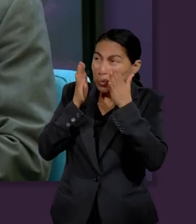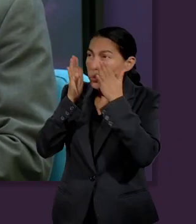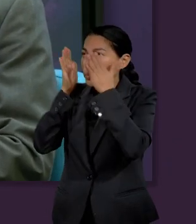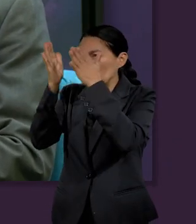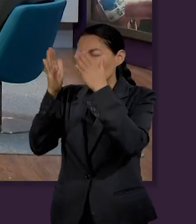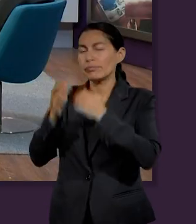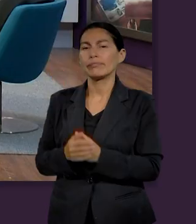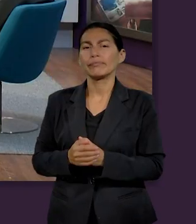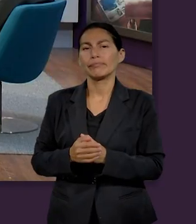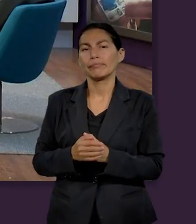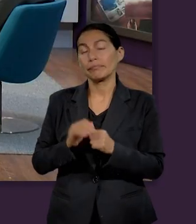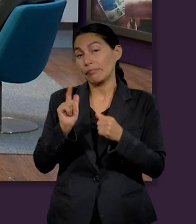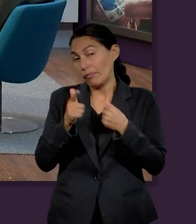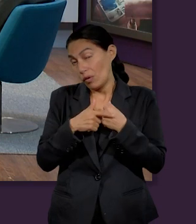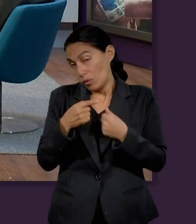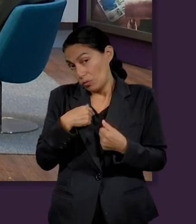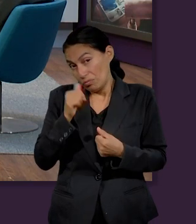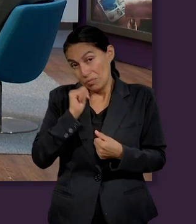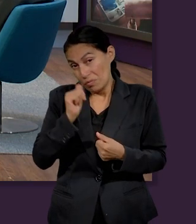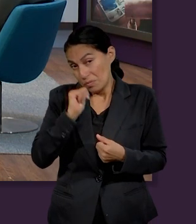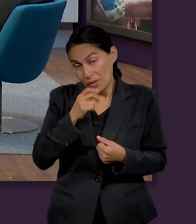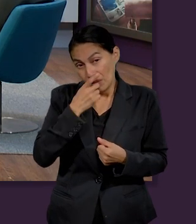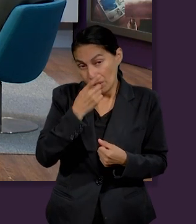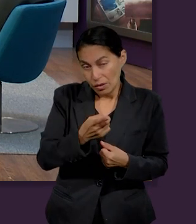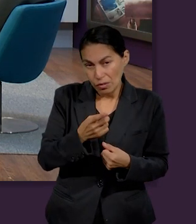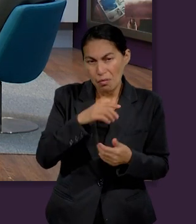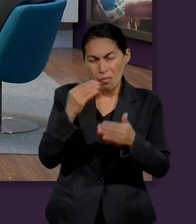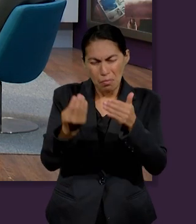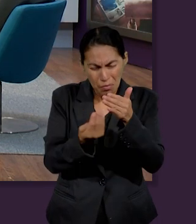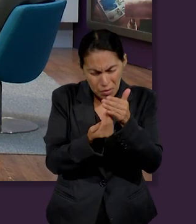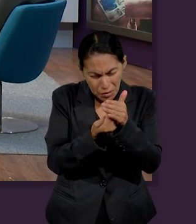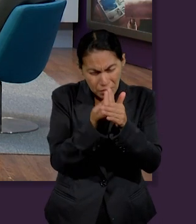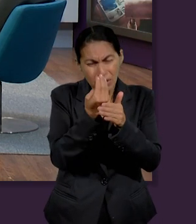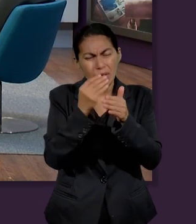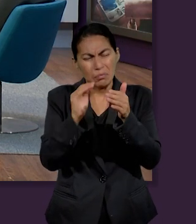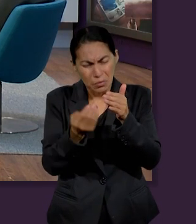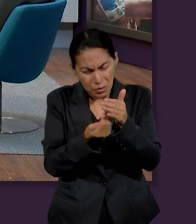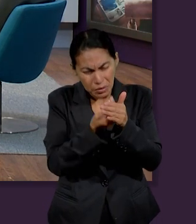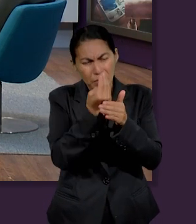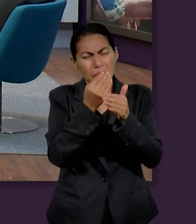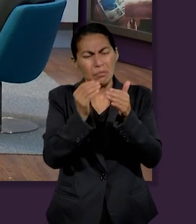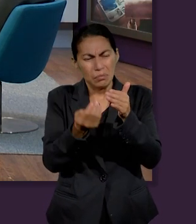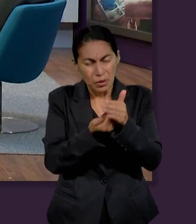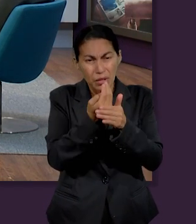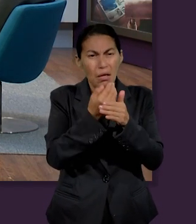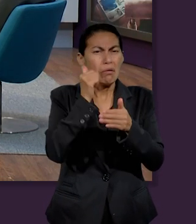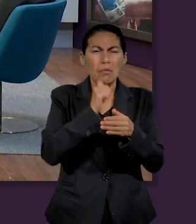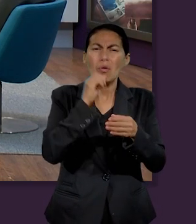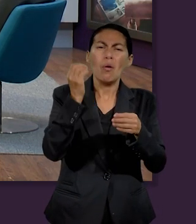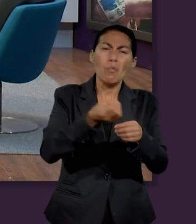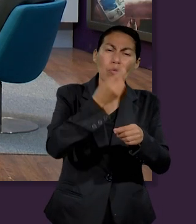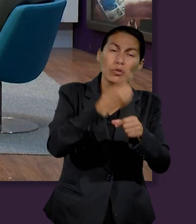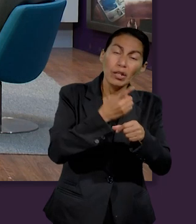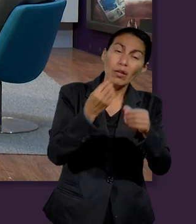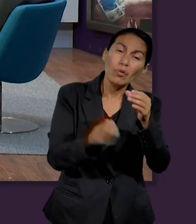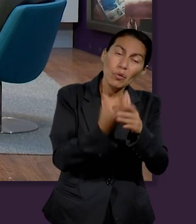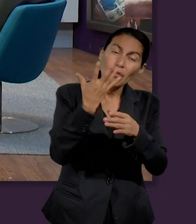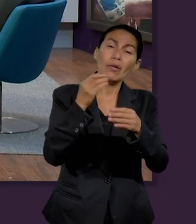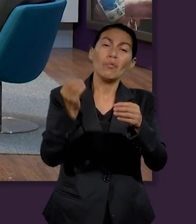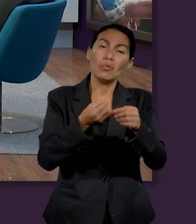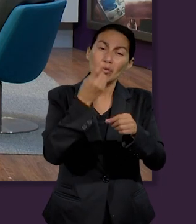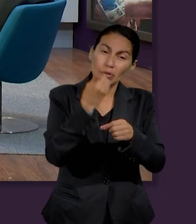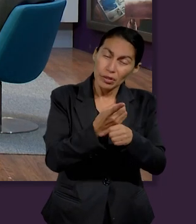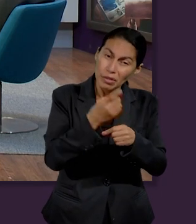Y algo que siempre he dicho es que cada amanecer que el Señor nos da es una oportunidad más que nos da para